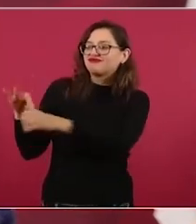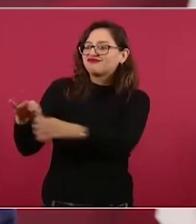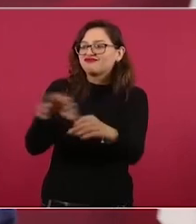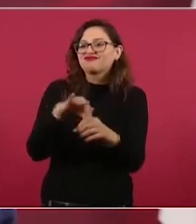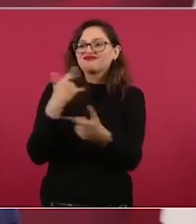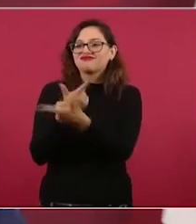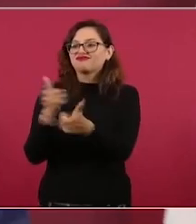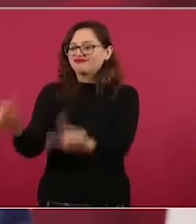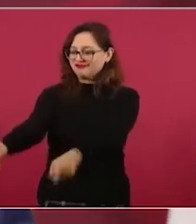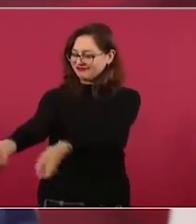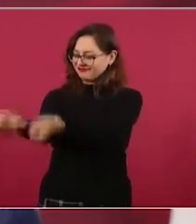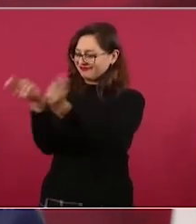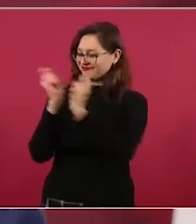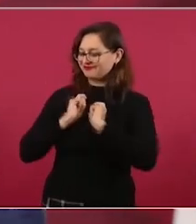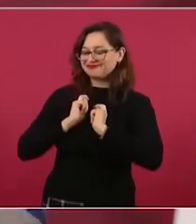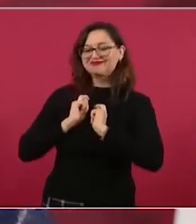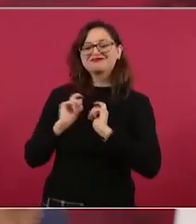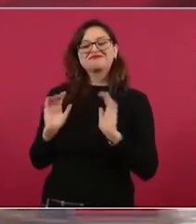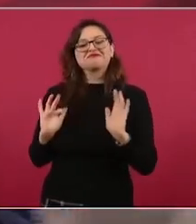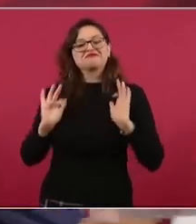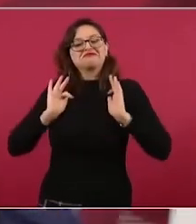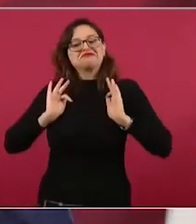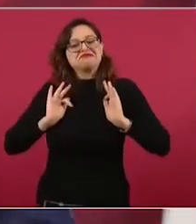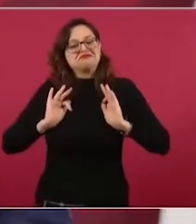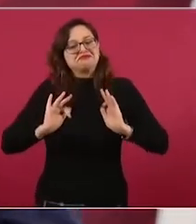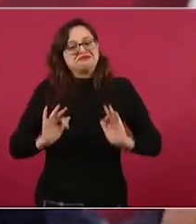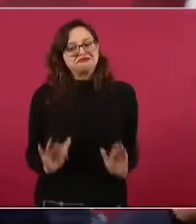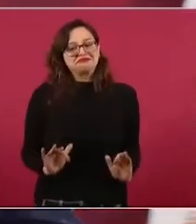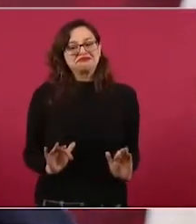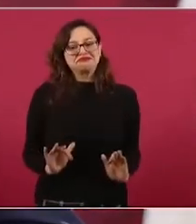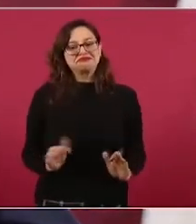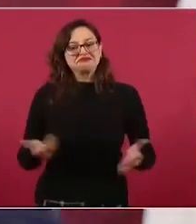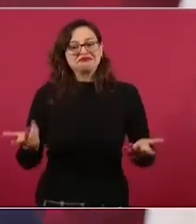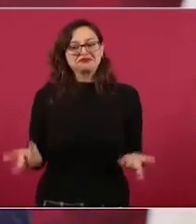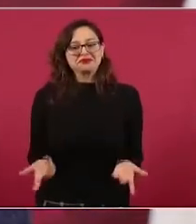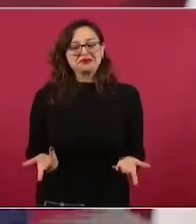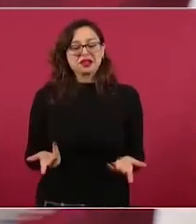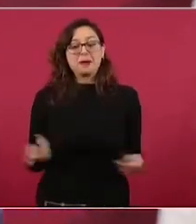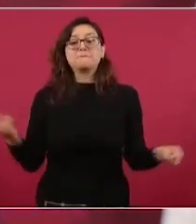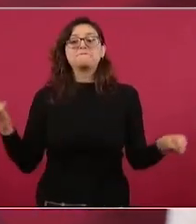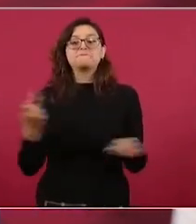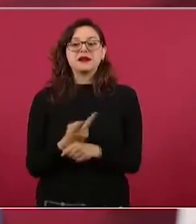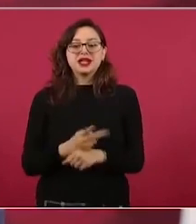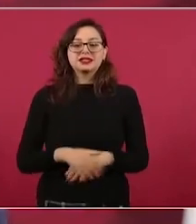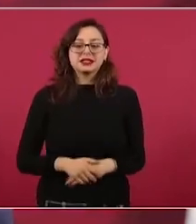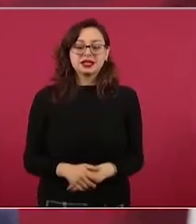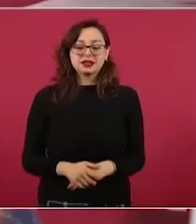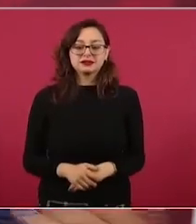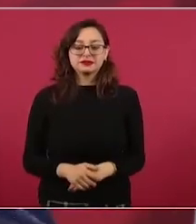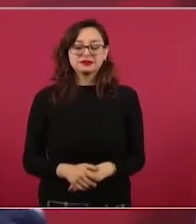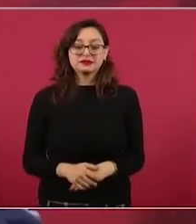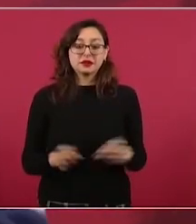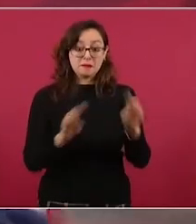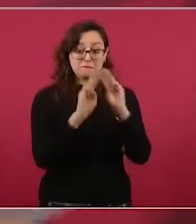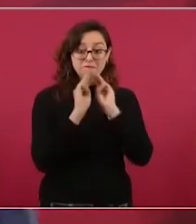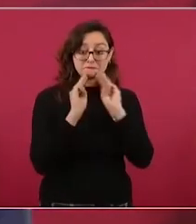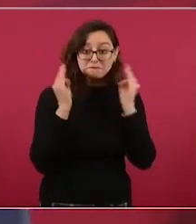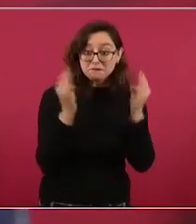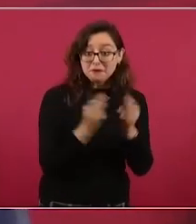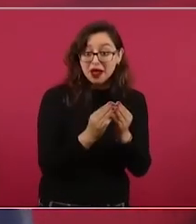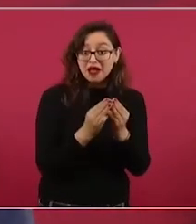porque cuando el gobernante llega apoyado por una mafia